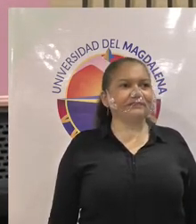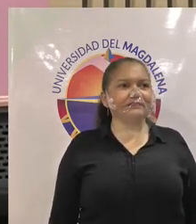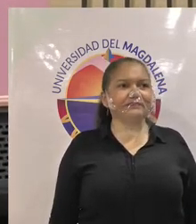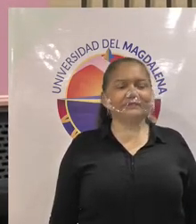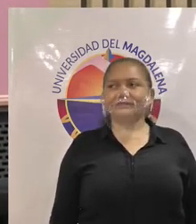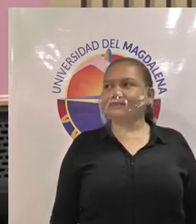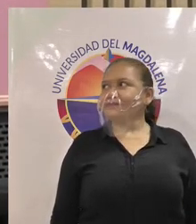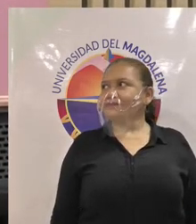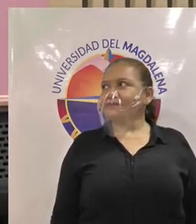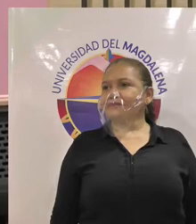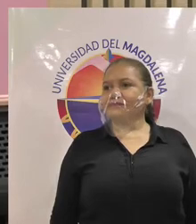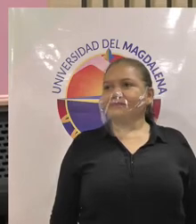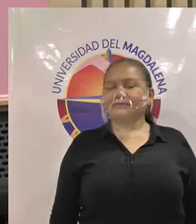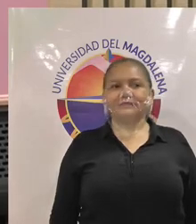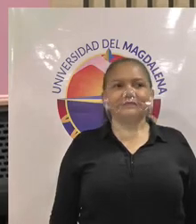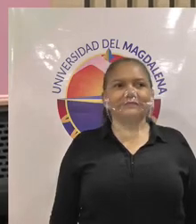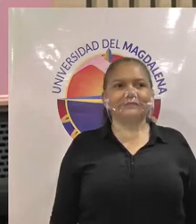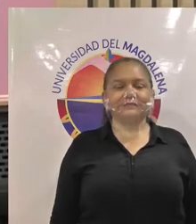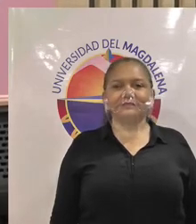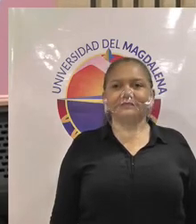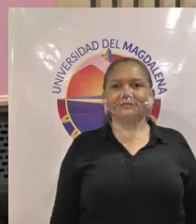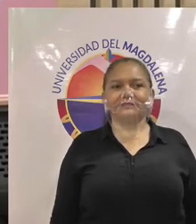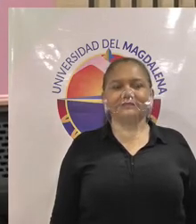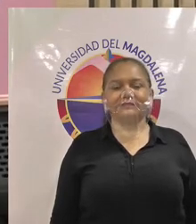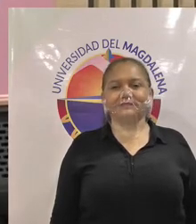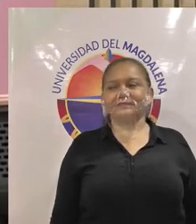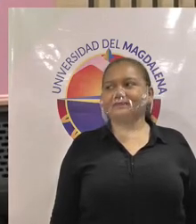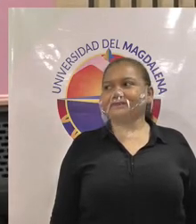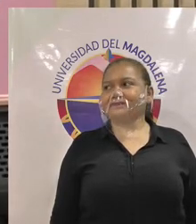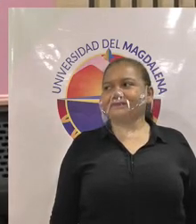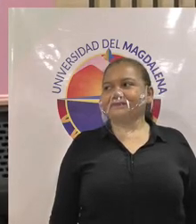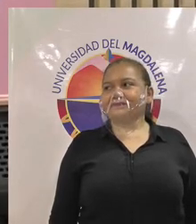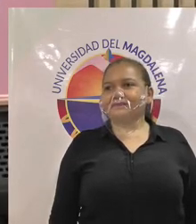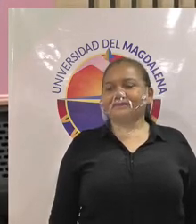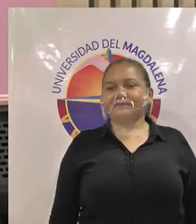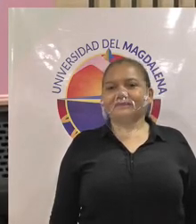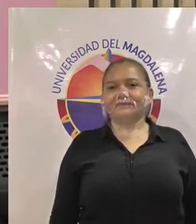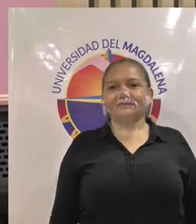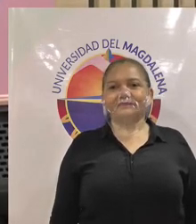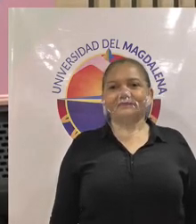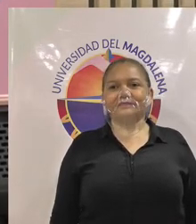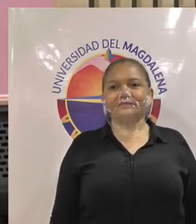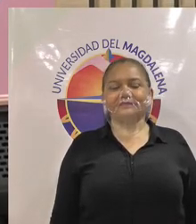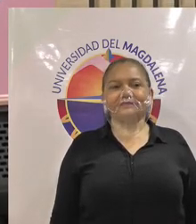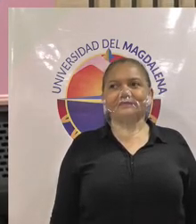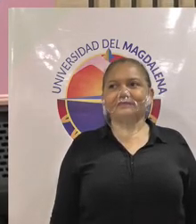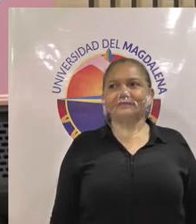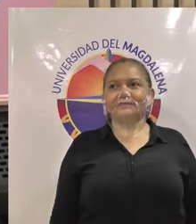Edelir perdón Camiento Camila candidato principal al consejo académico